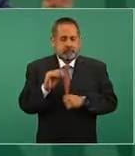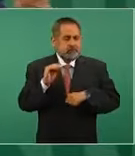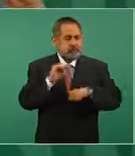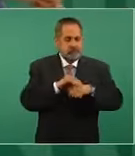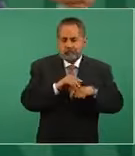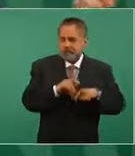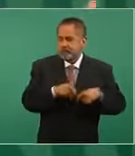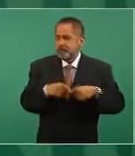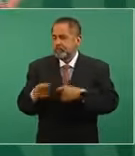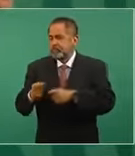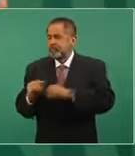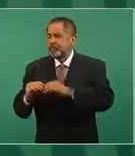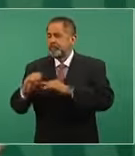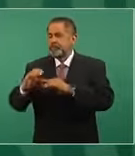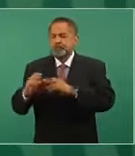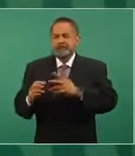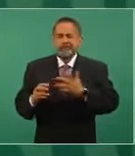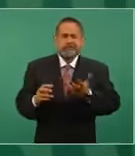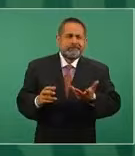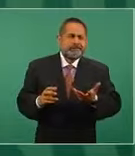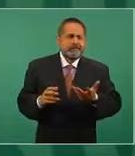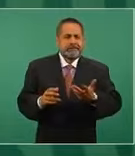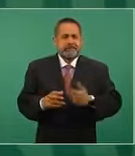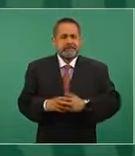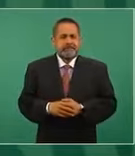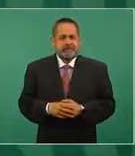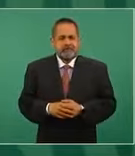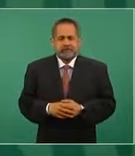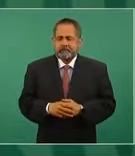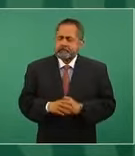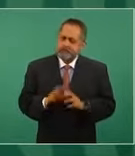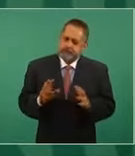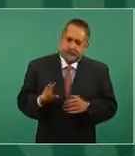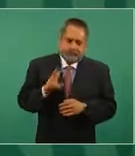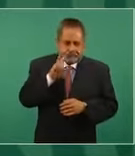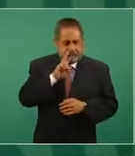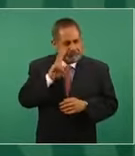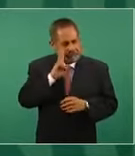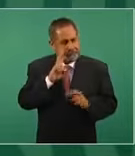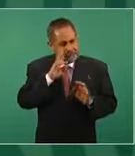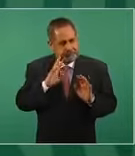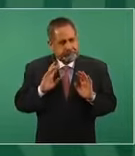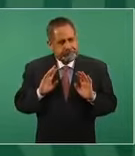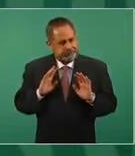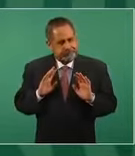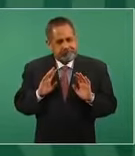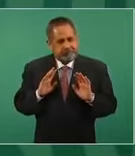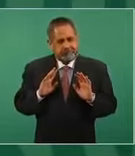ver, primero, qué estaban haciendo los dirigentes